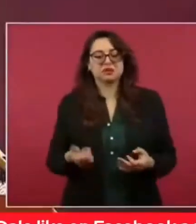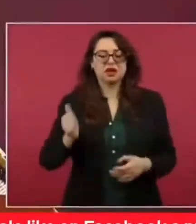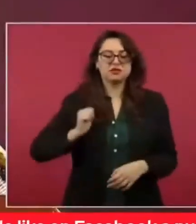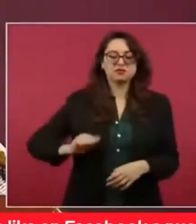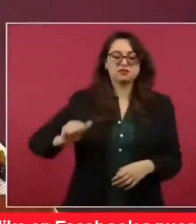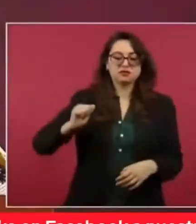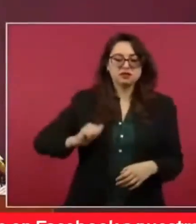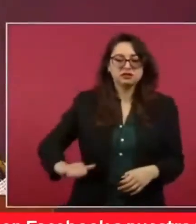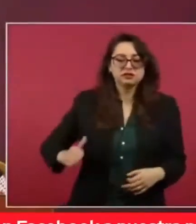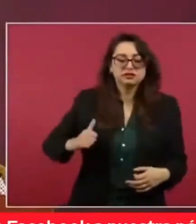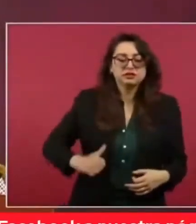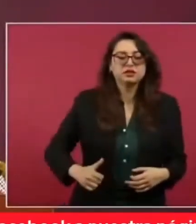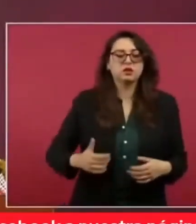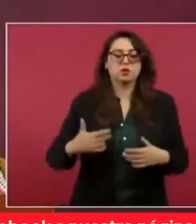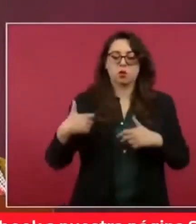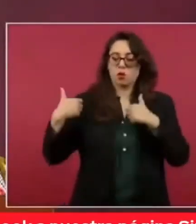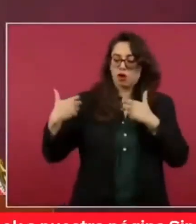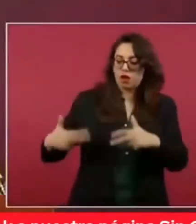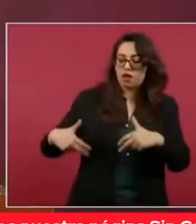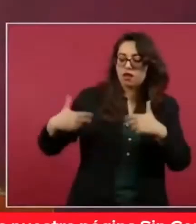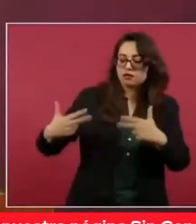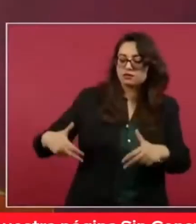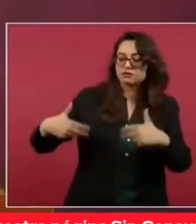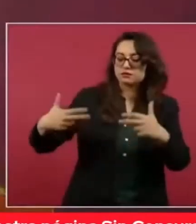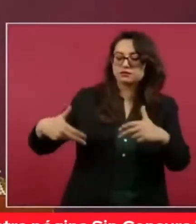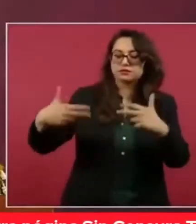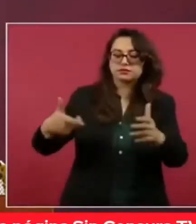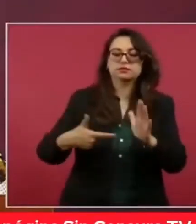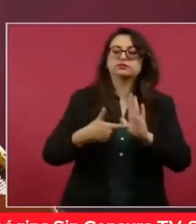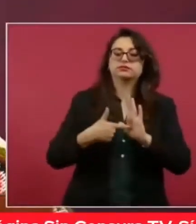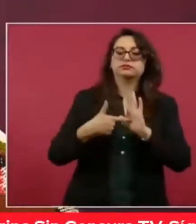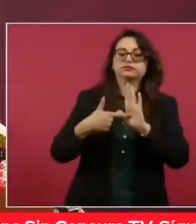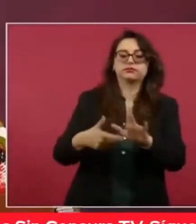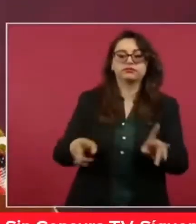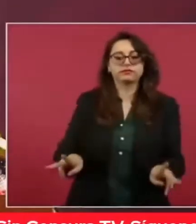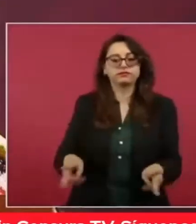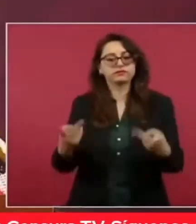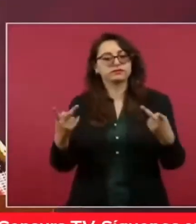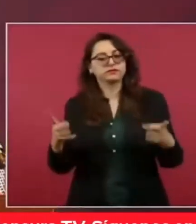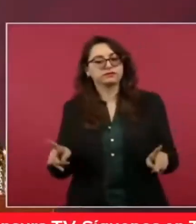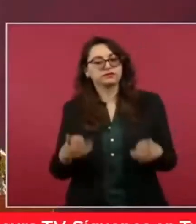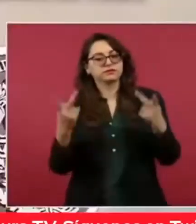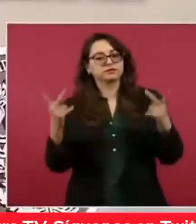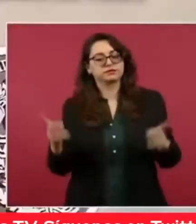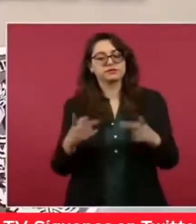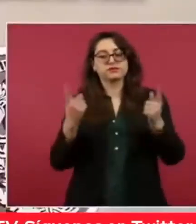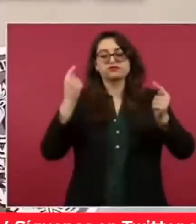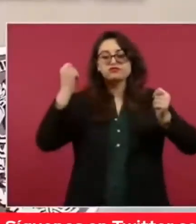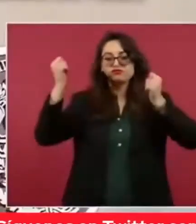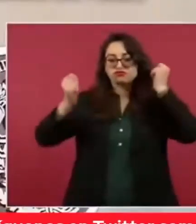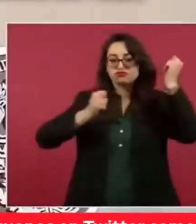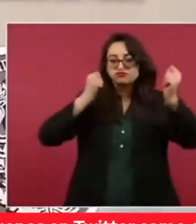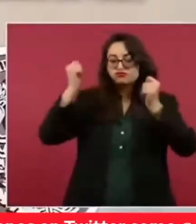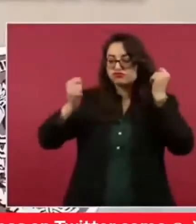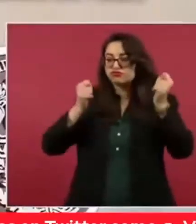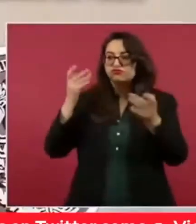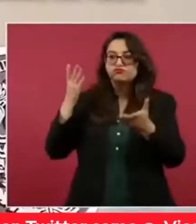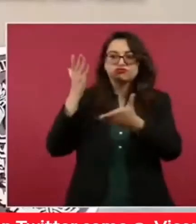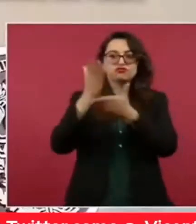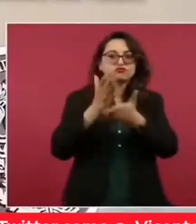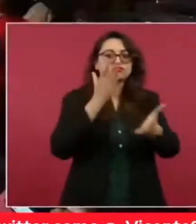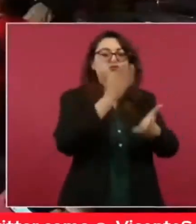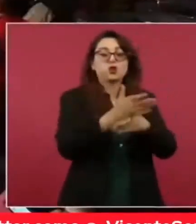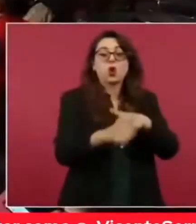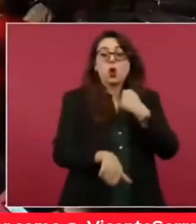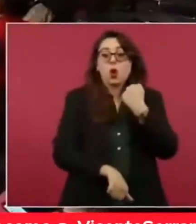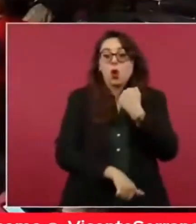ancestrales que pasan de generación en generación. Con la llegada de más y más turistas a los 11 municipios